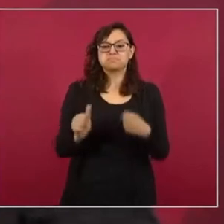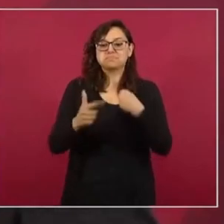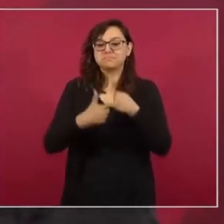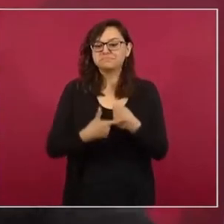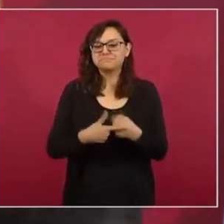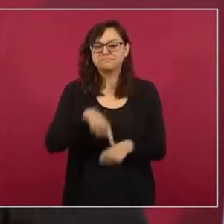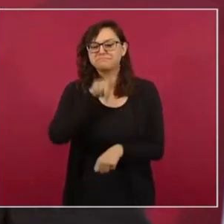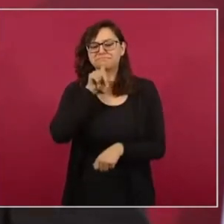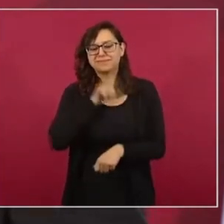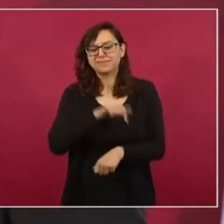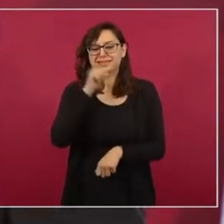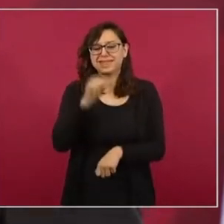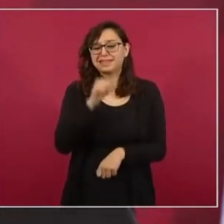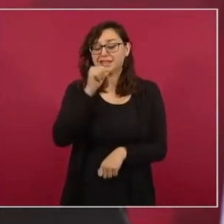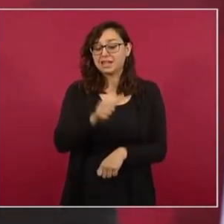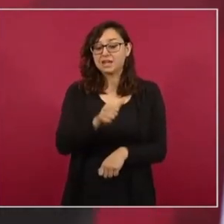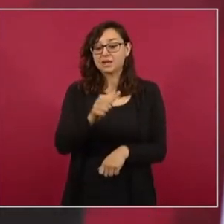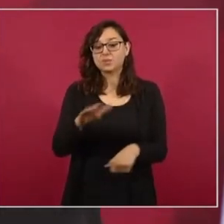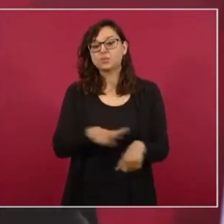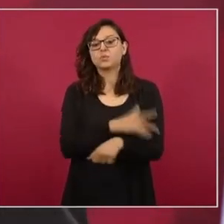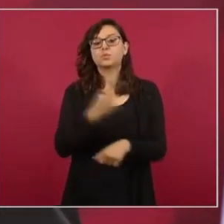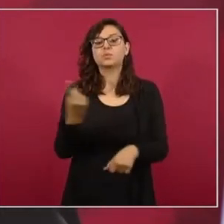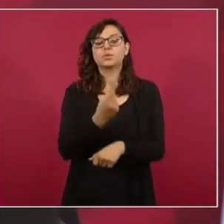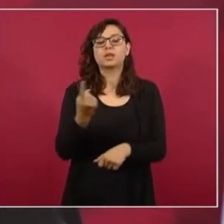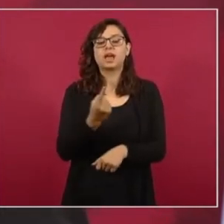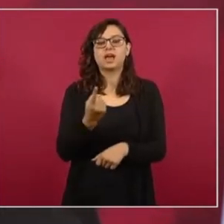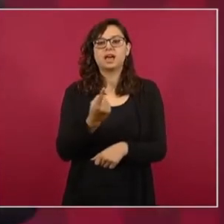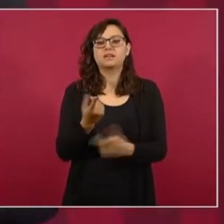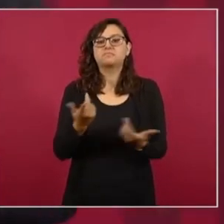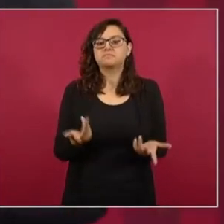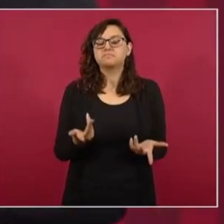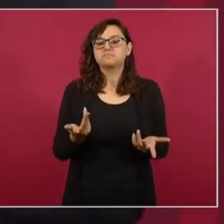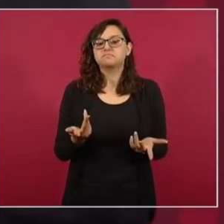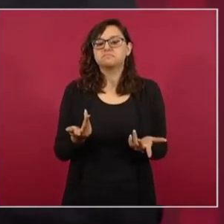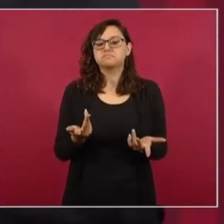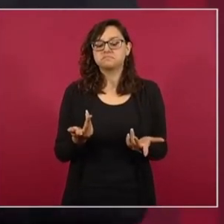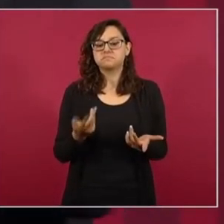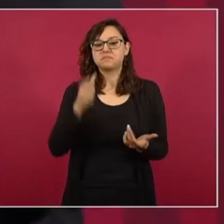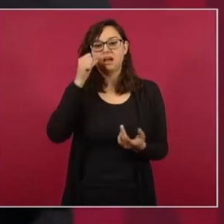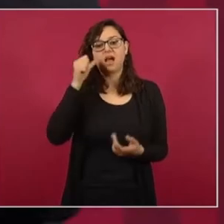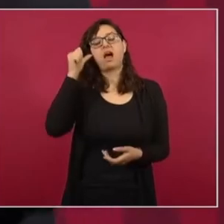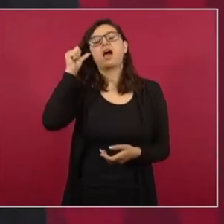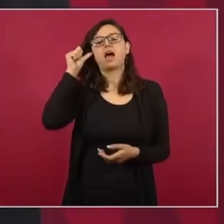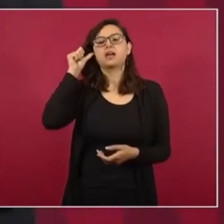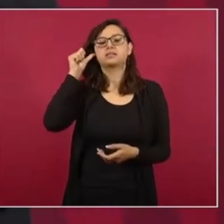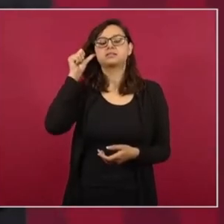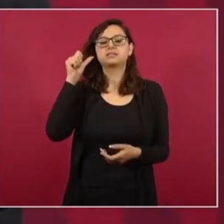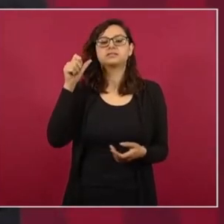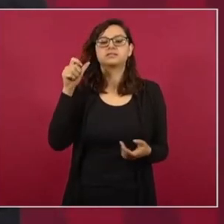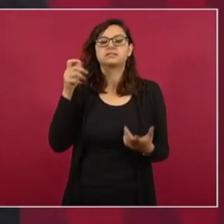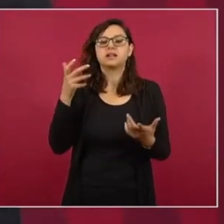ayer se definió de que la ley